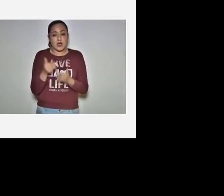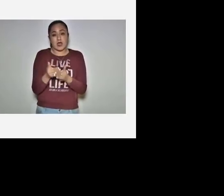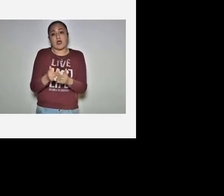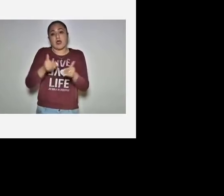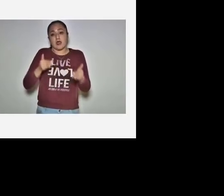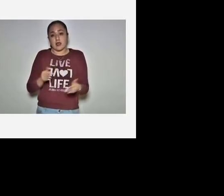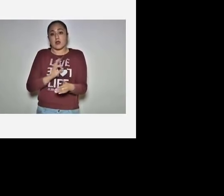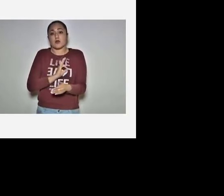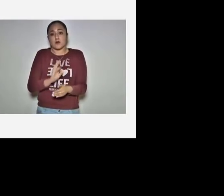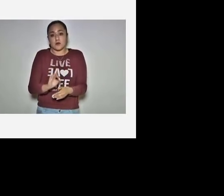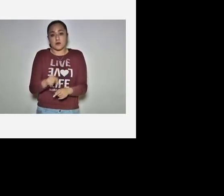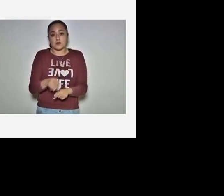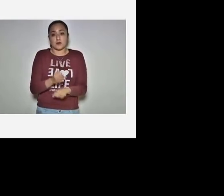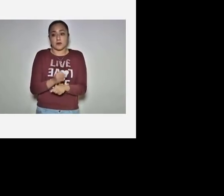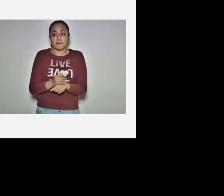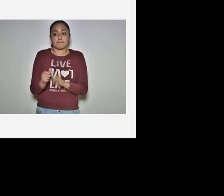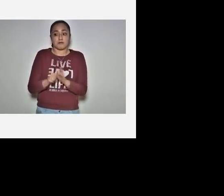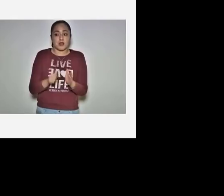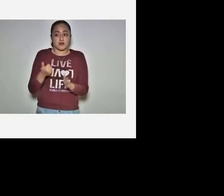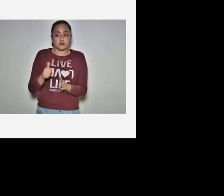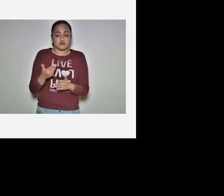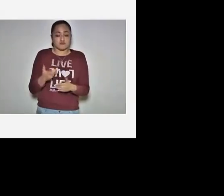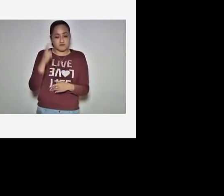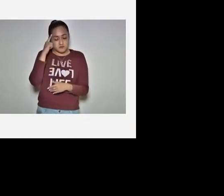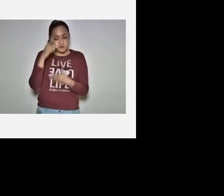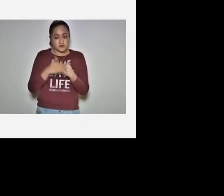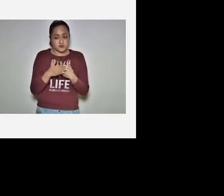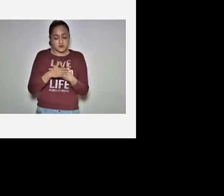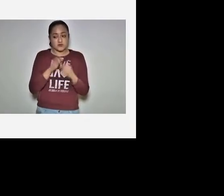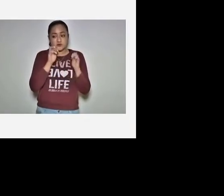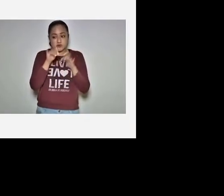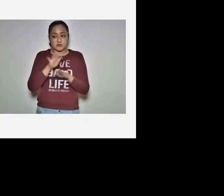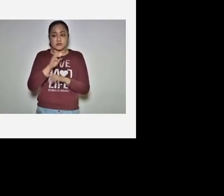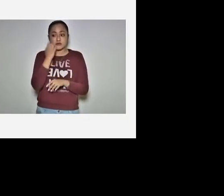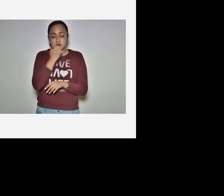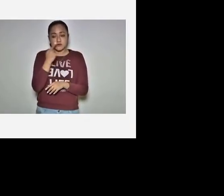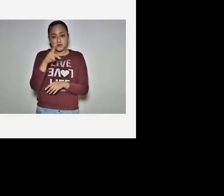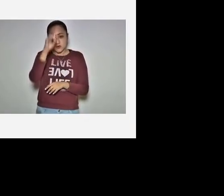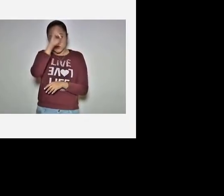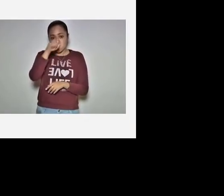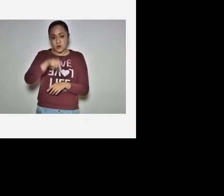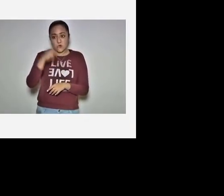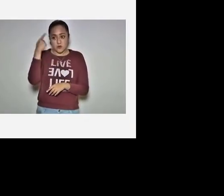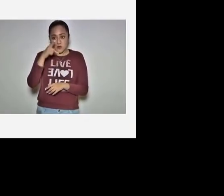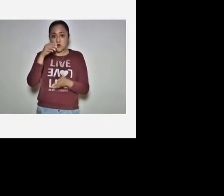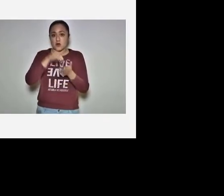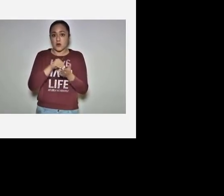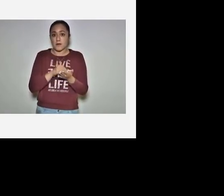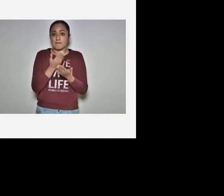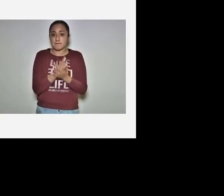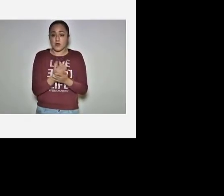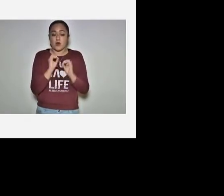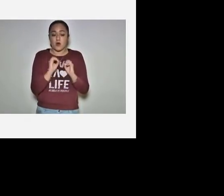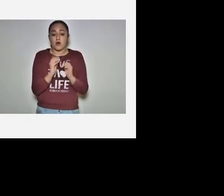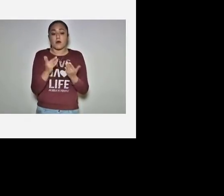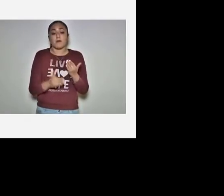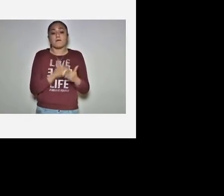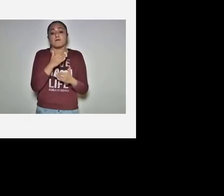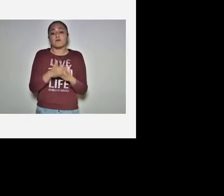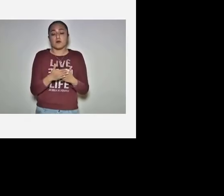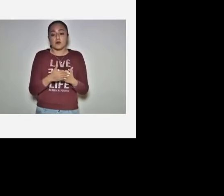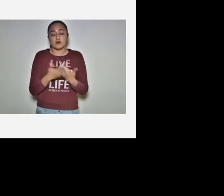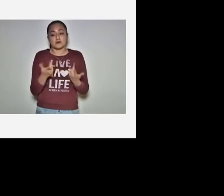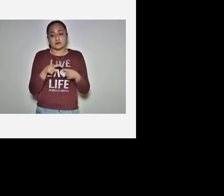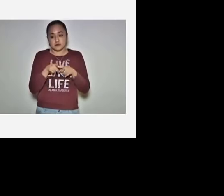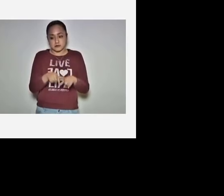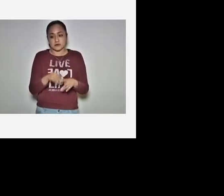poco antes del mes de agosto del siguiente ciclo escolar, saber su opinión y si Puebla pues se mantiene como entidad la idea de que